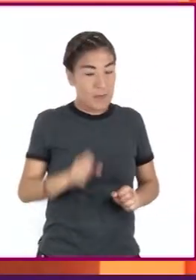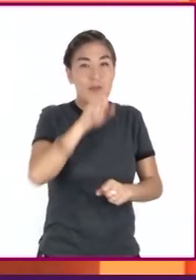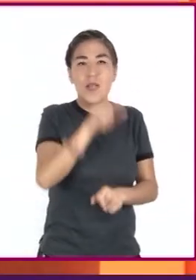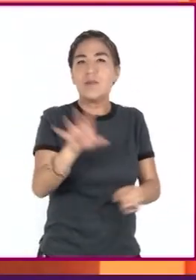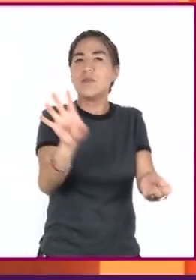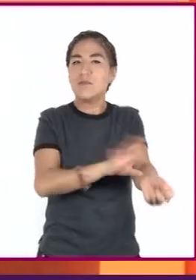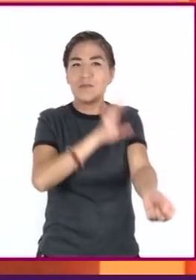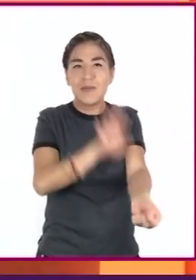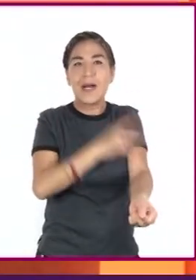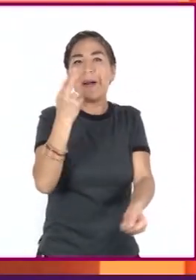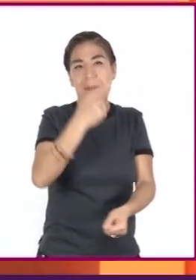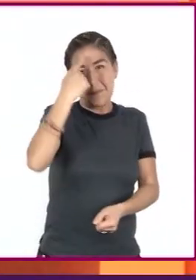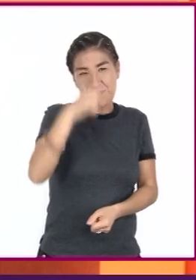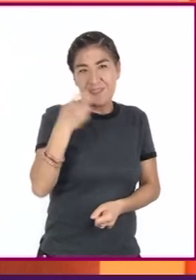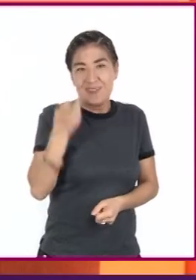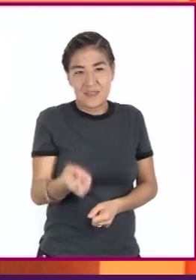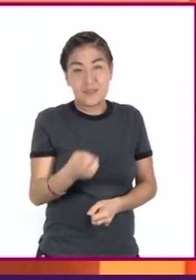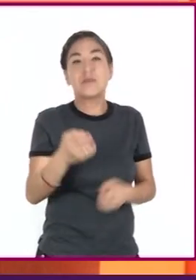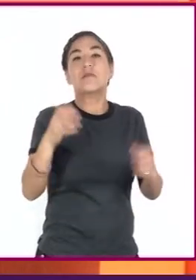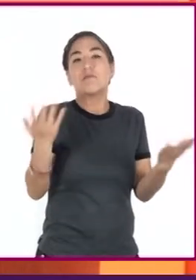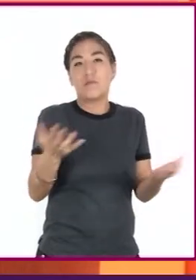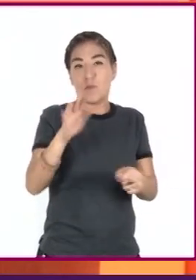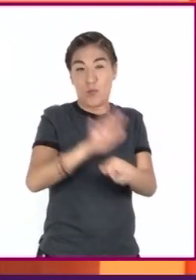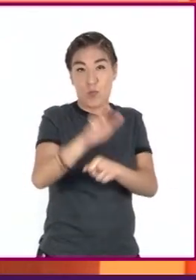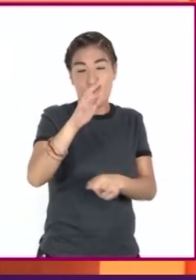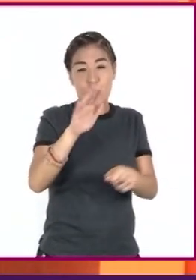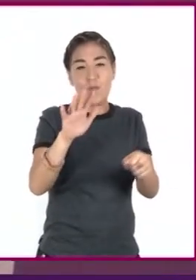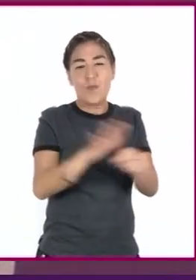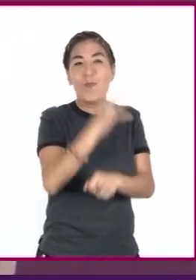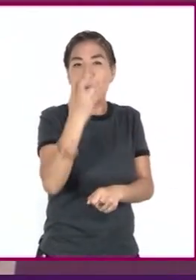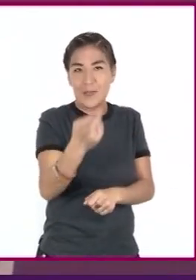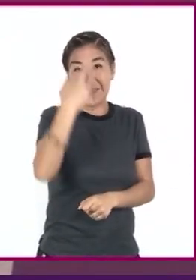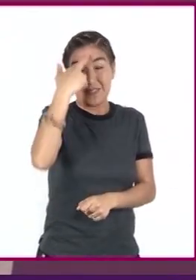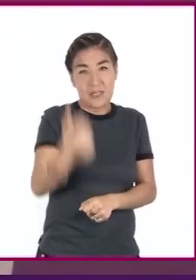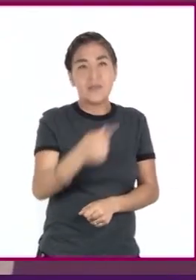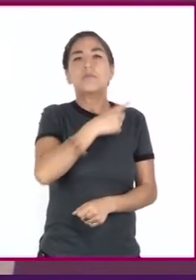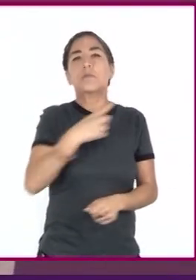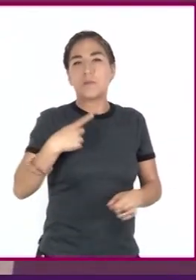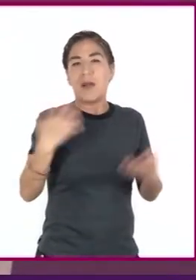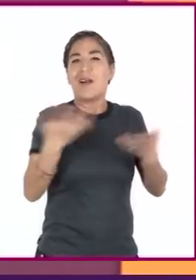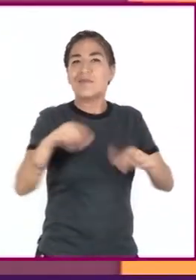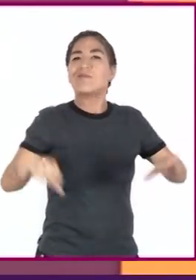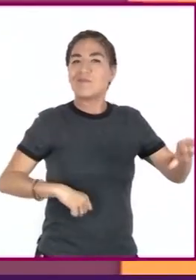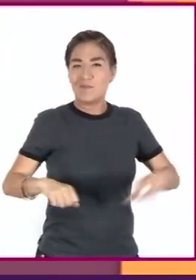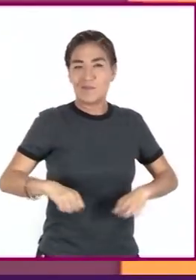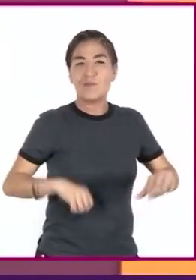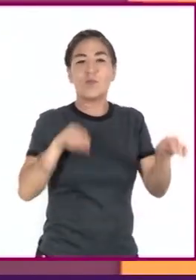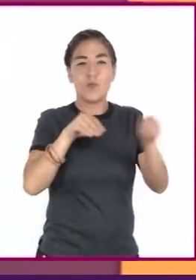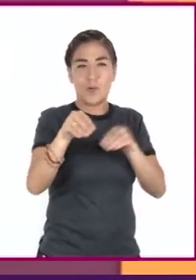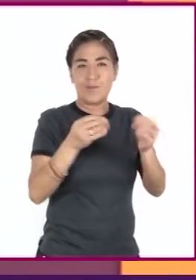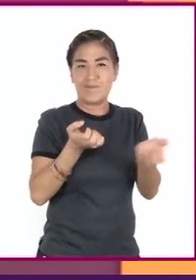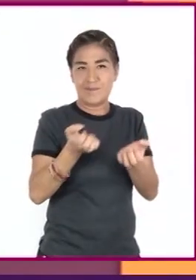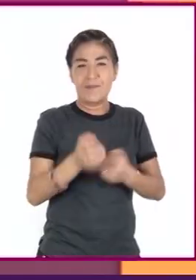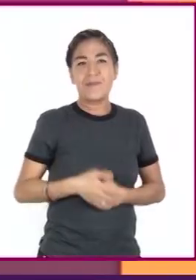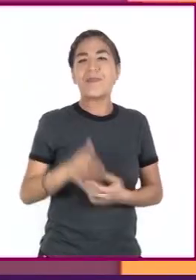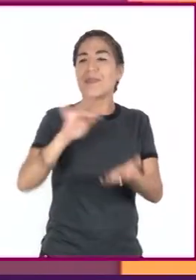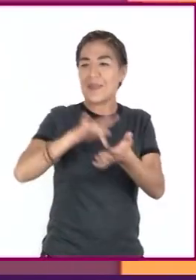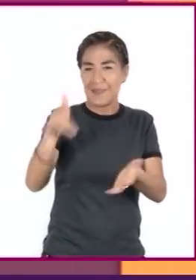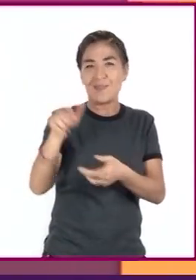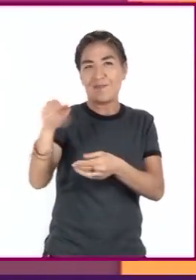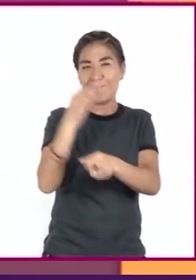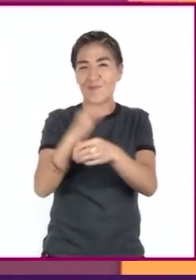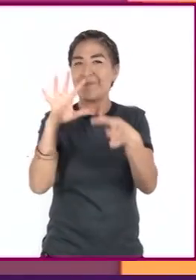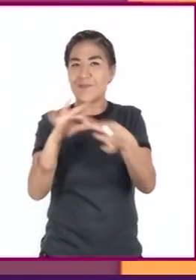energía necesaria para ello, y por lo tanto, poder realizar cualquier tipo de movimiento. Gracias por su aportación,